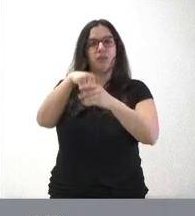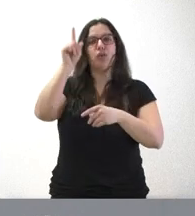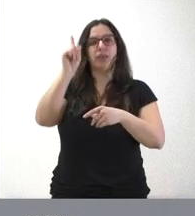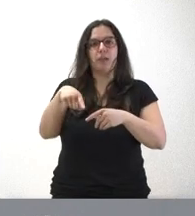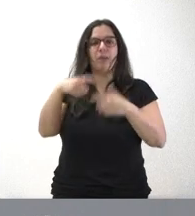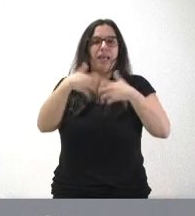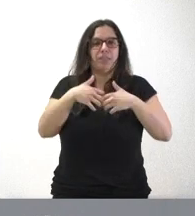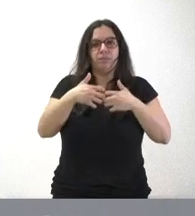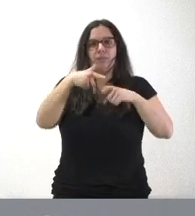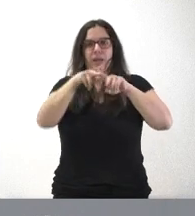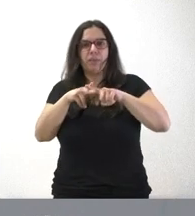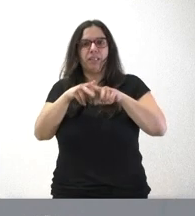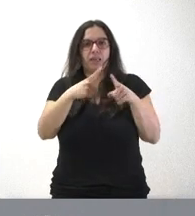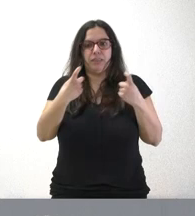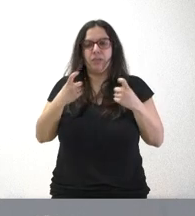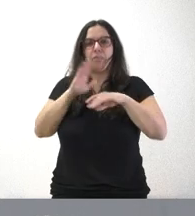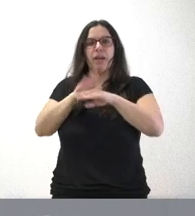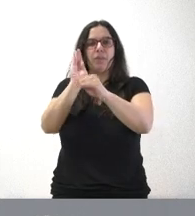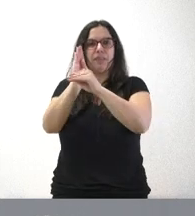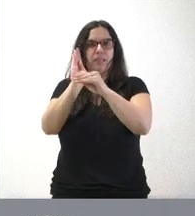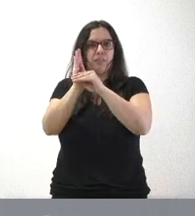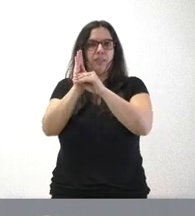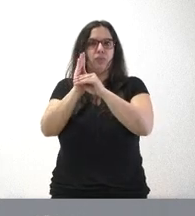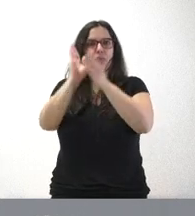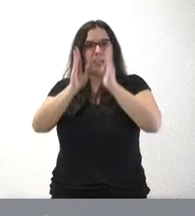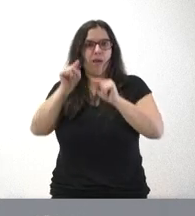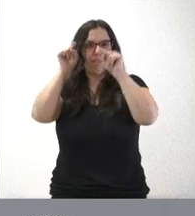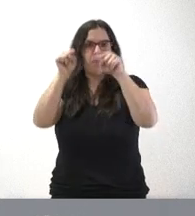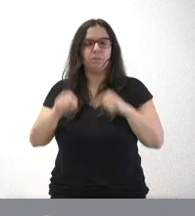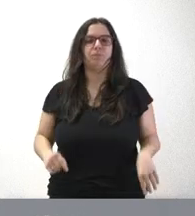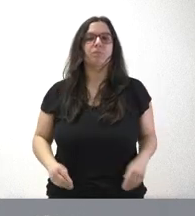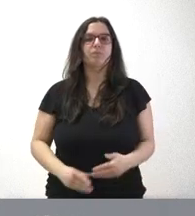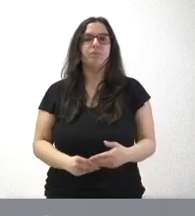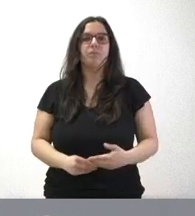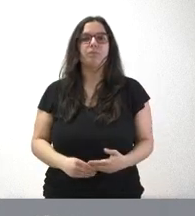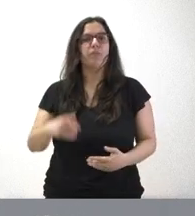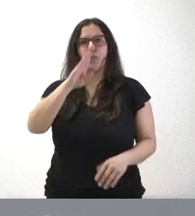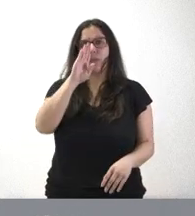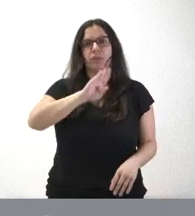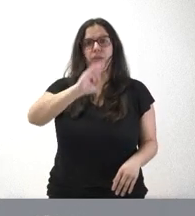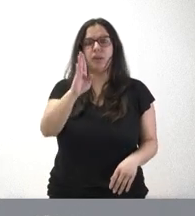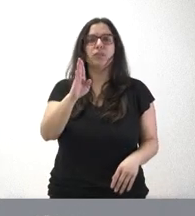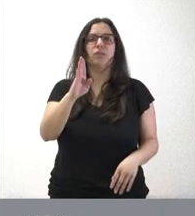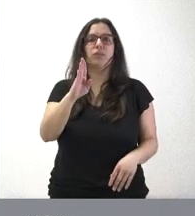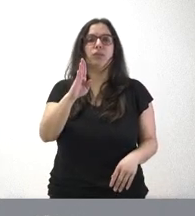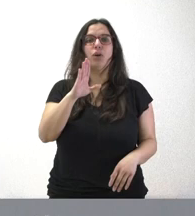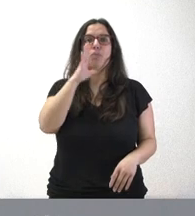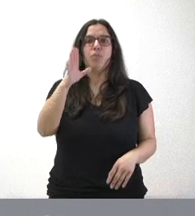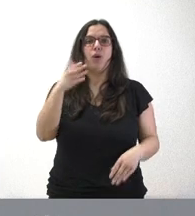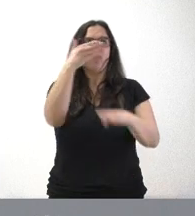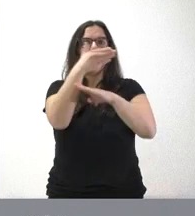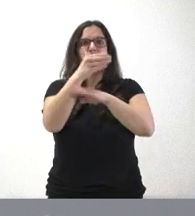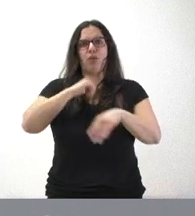equipamiento específico para el mantenimiento del mismo. Tiene efectos directos en un descenso de la frecuentación